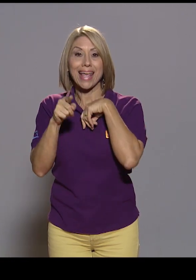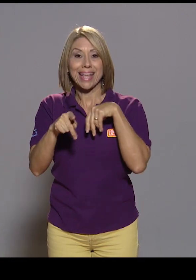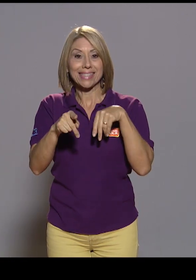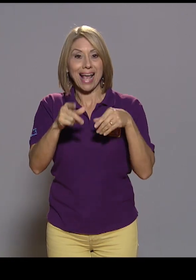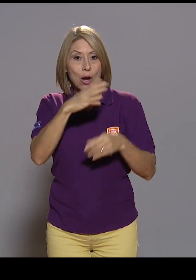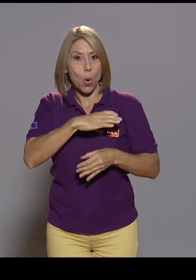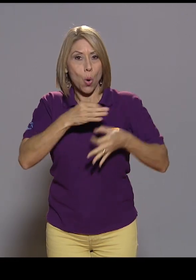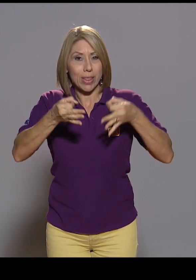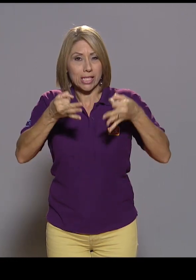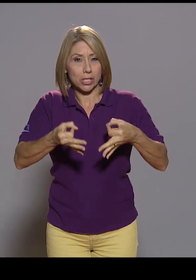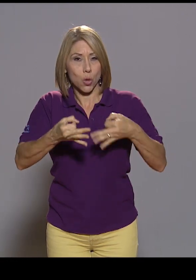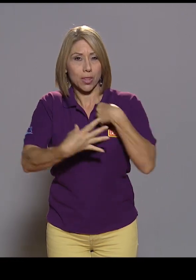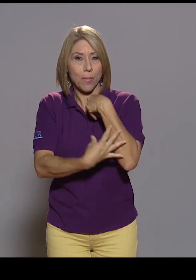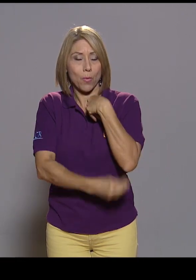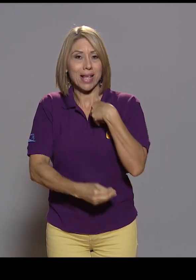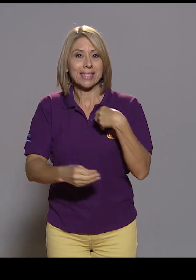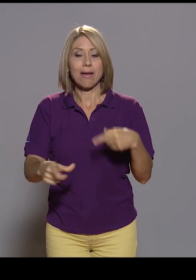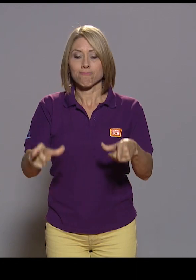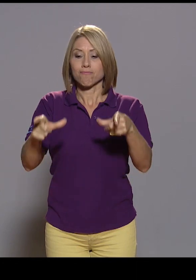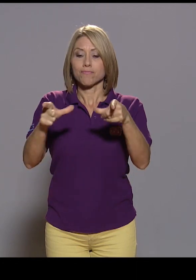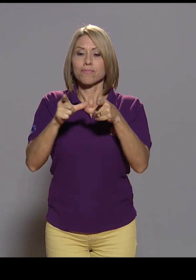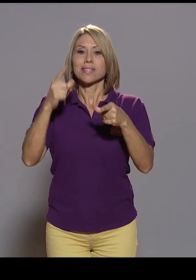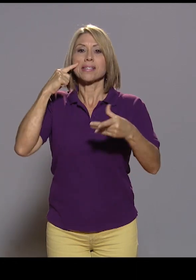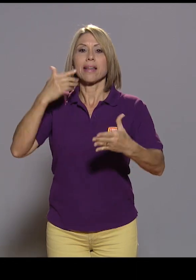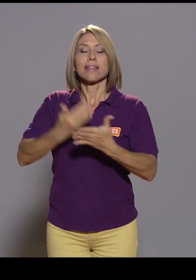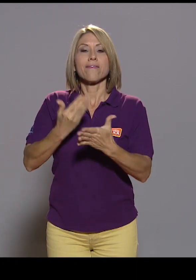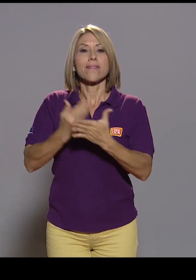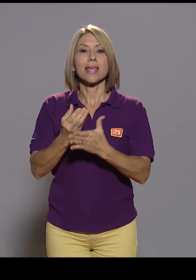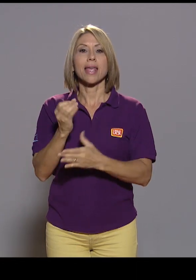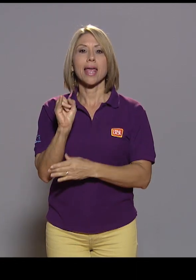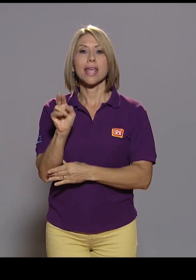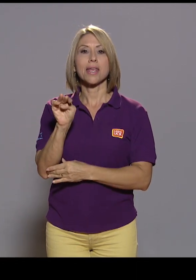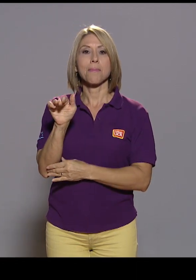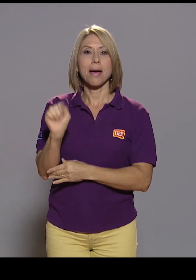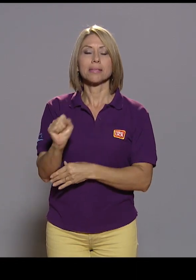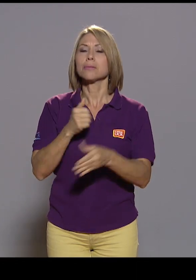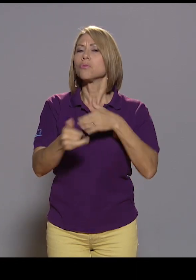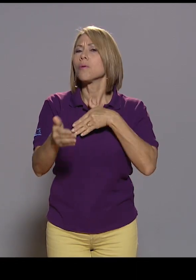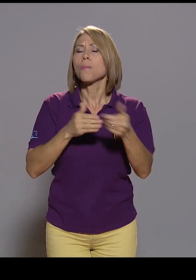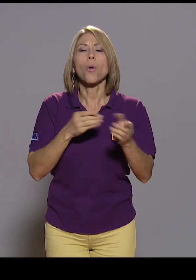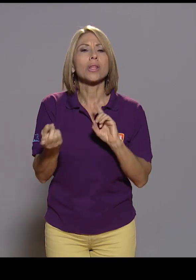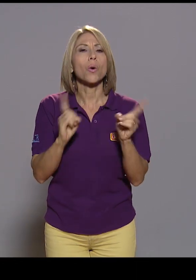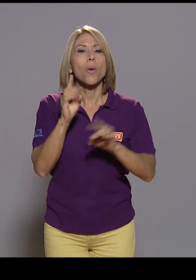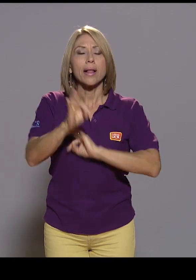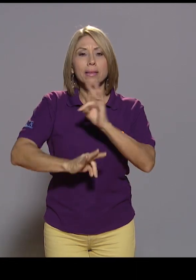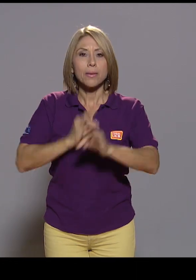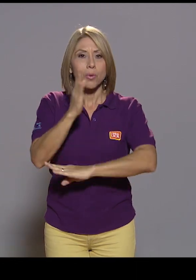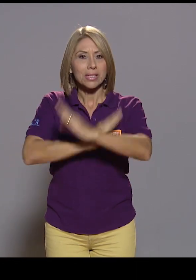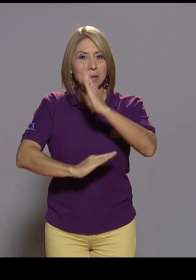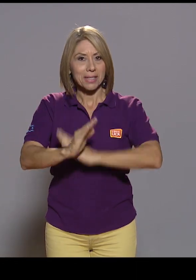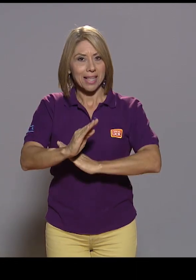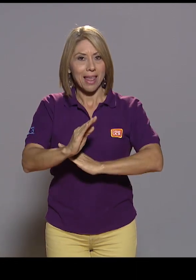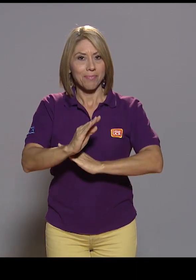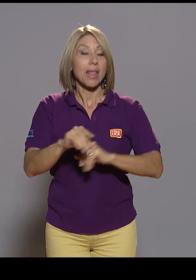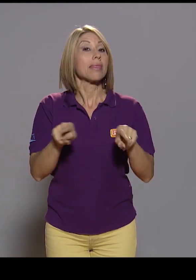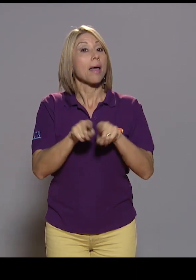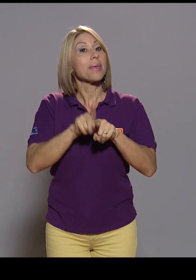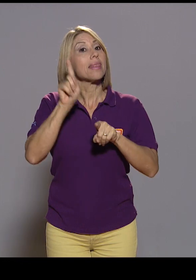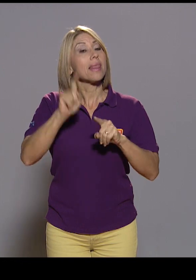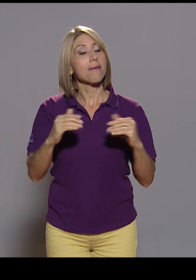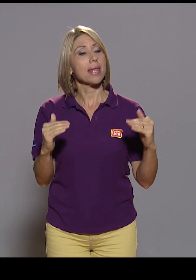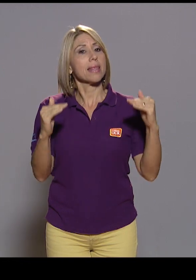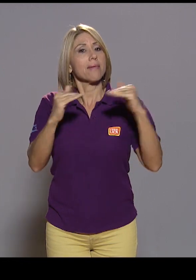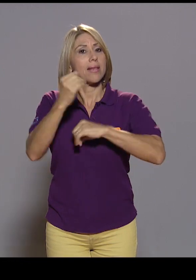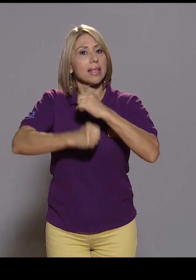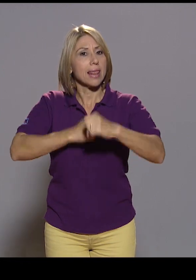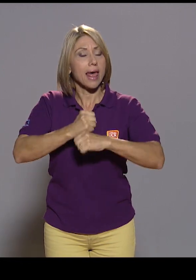certifique LIMAS. No importa el tipo de discapacidad. Para que sea financiado por CONAPBIS, si hay un rango de edad, tiene que